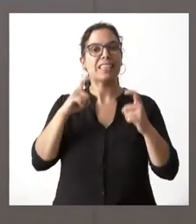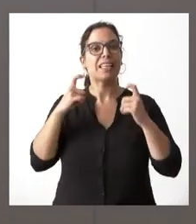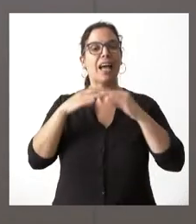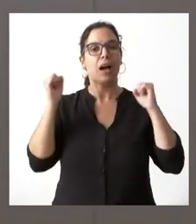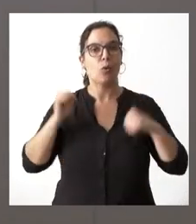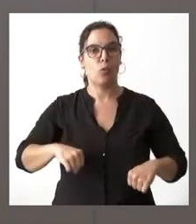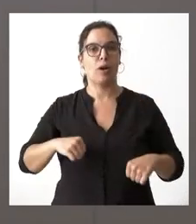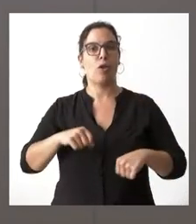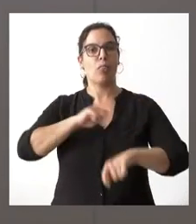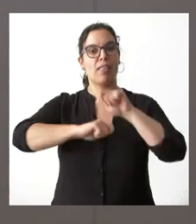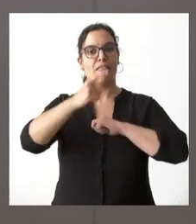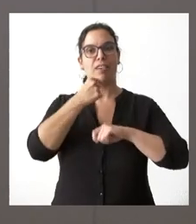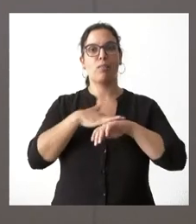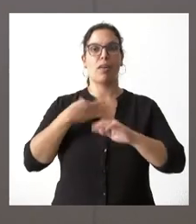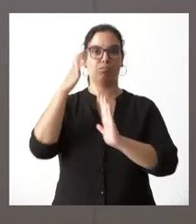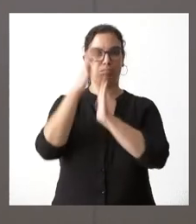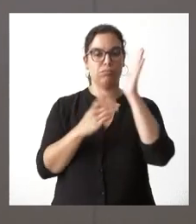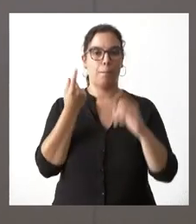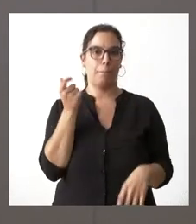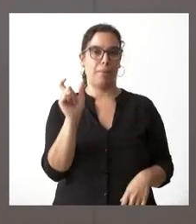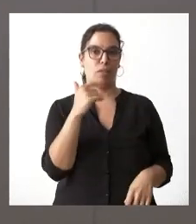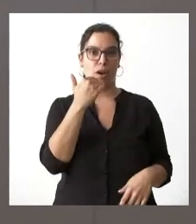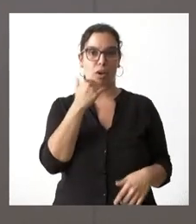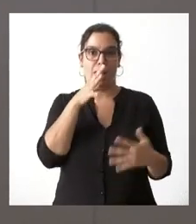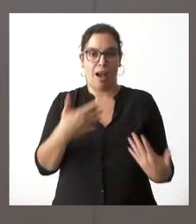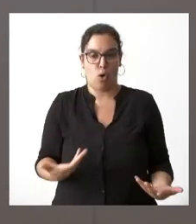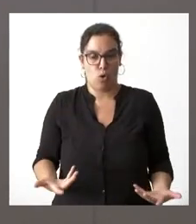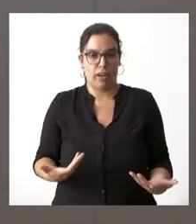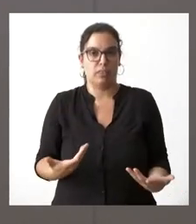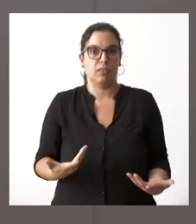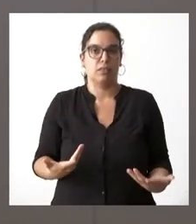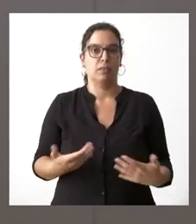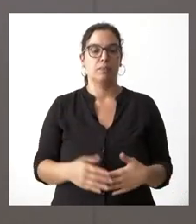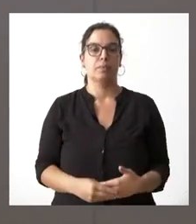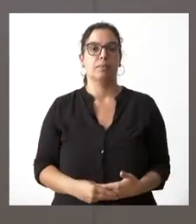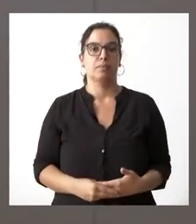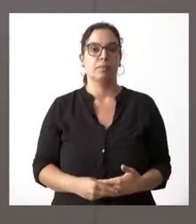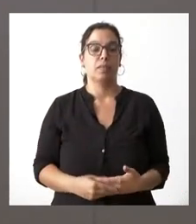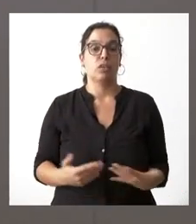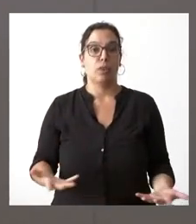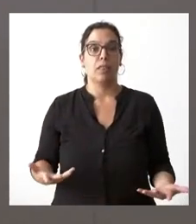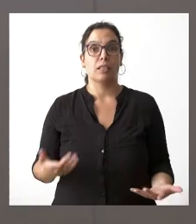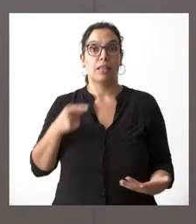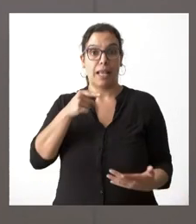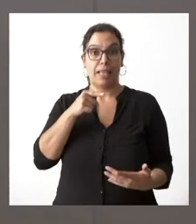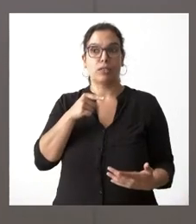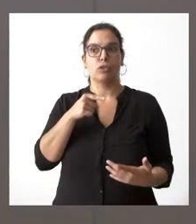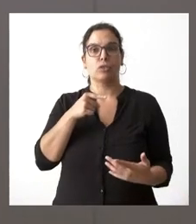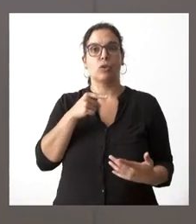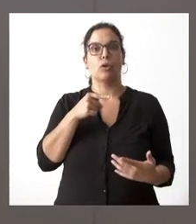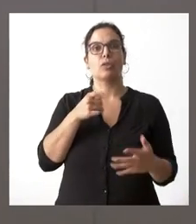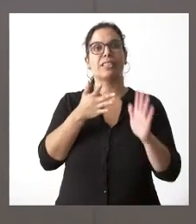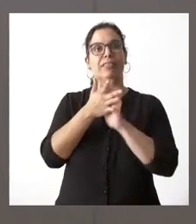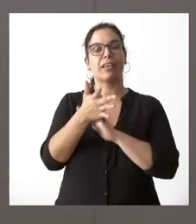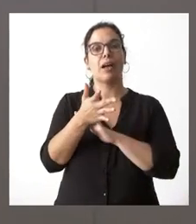que nos permitirán rebajar en algo el precio que actualmente se está pagando por esos bonos de transporte y por tanto esa es la petición no recuperar